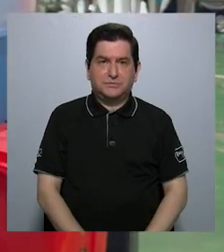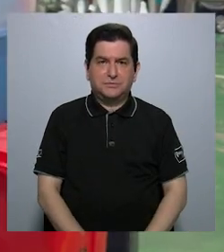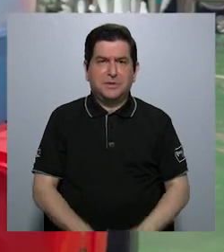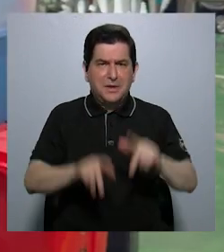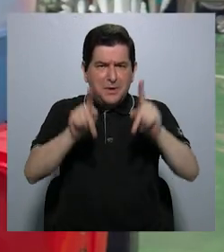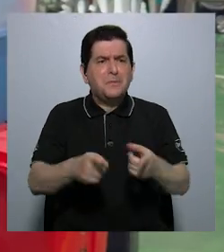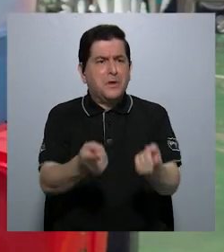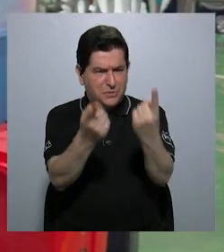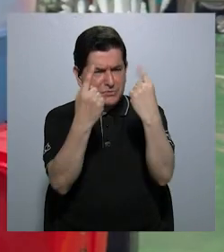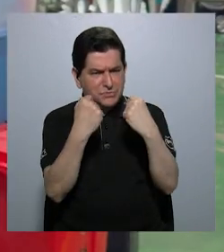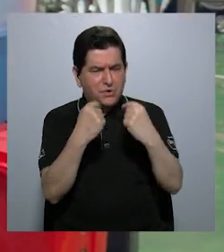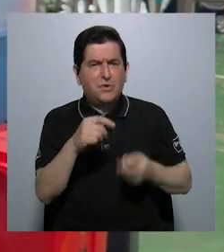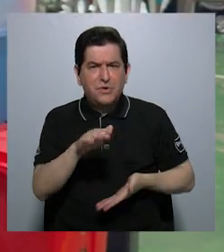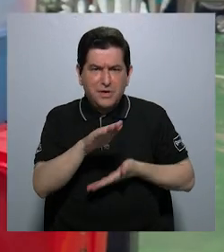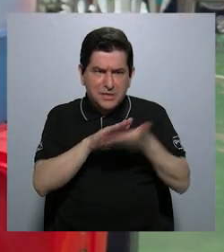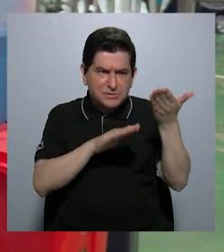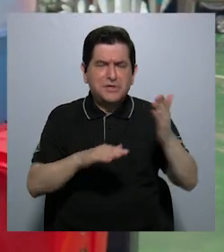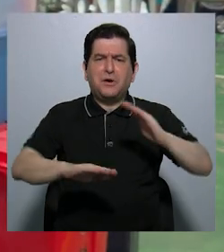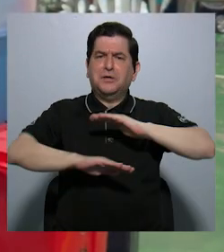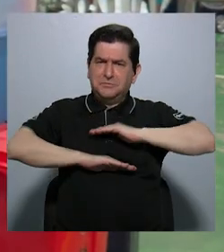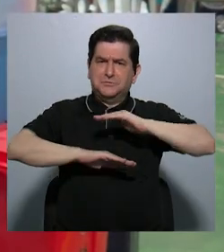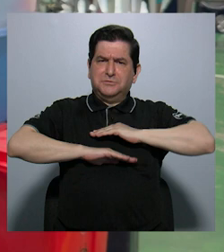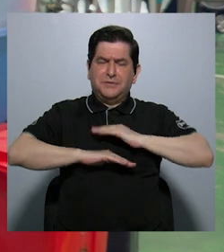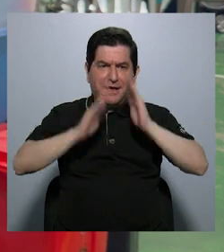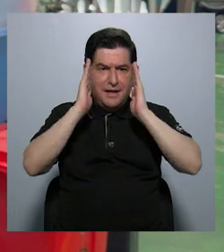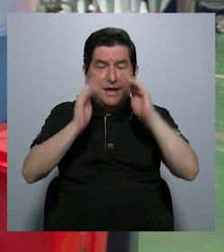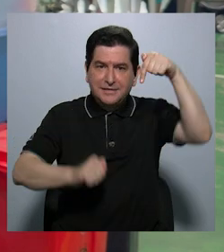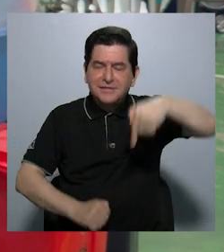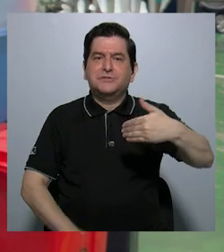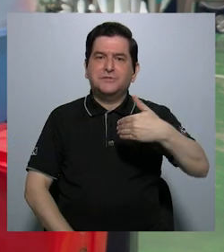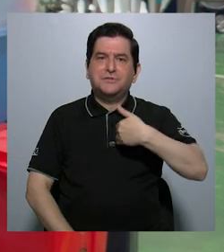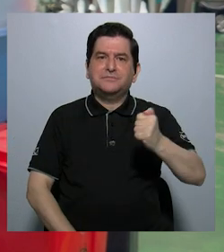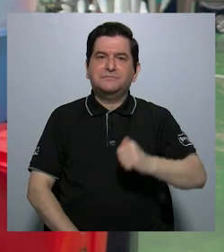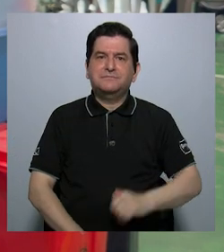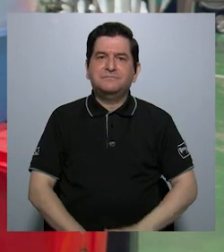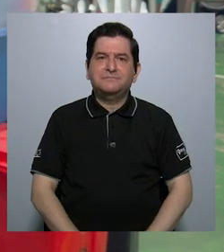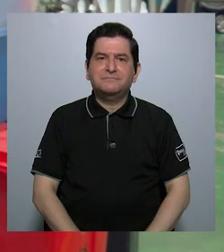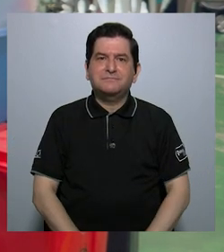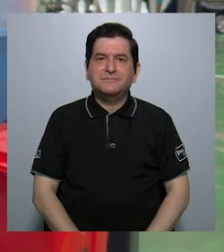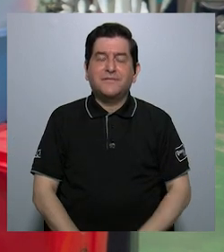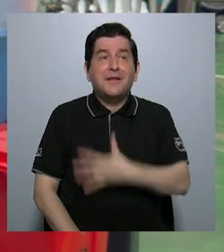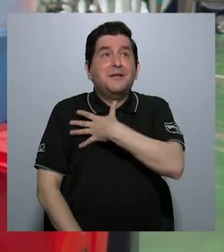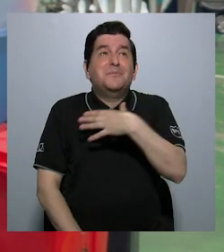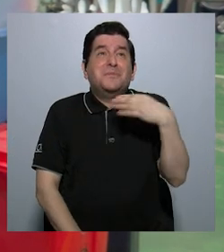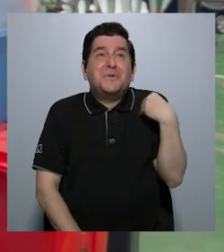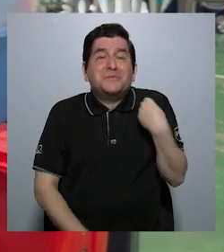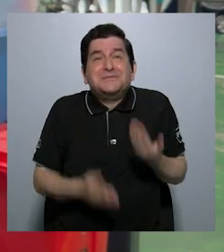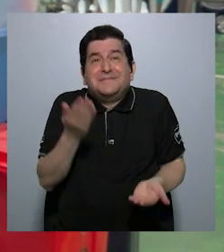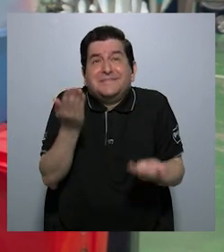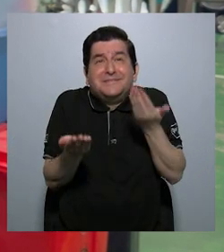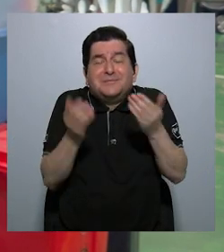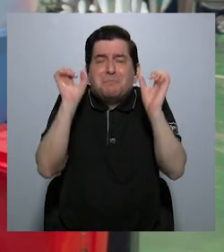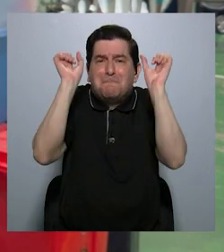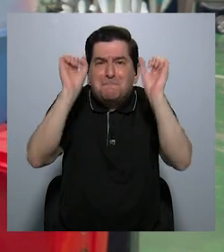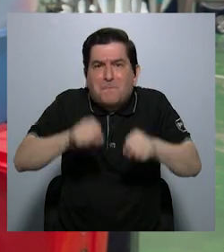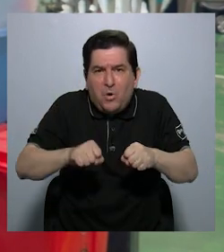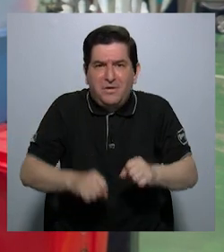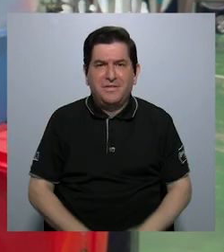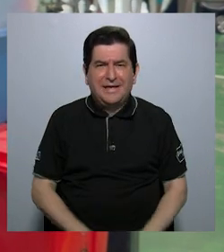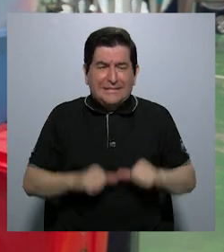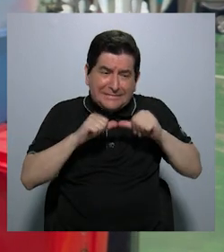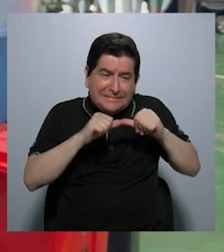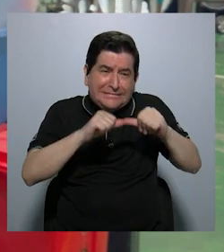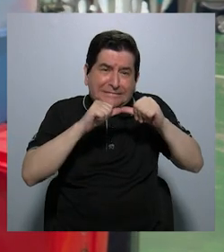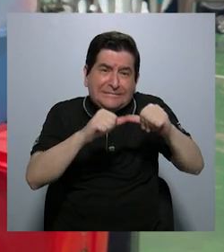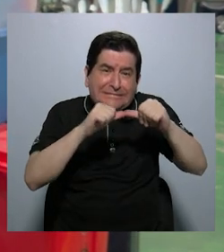Mucha gente que ha venido y se ha ido muy satisfecha del trato que han recibido. Me gustaría que tal vez si se pudiera fueran